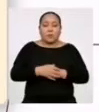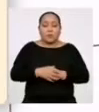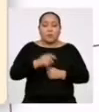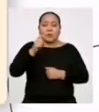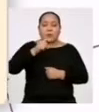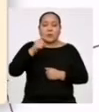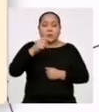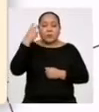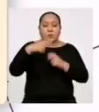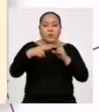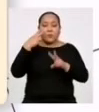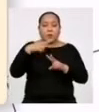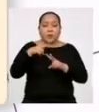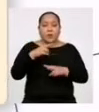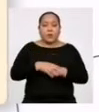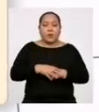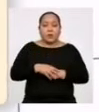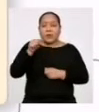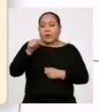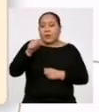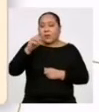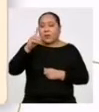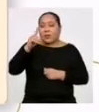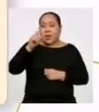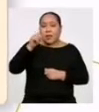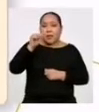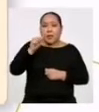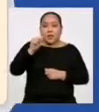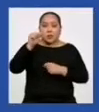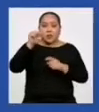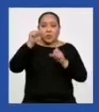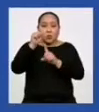calcular delta sub 1 Y delta sub 2